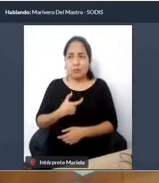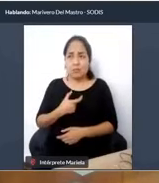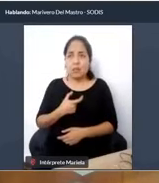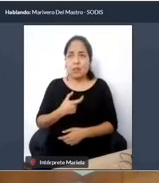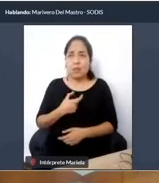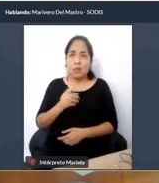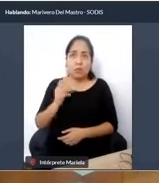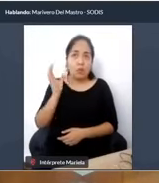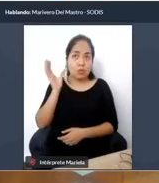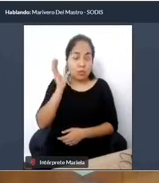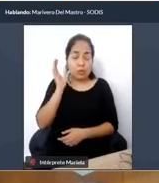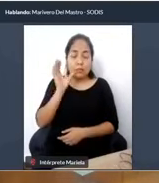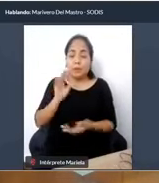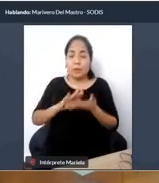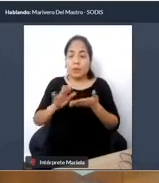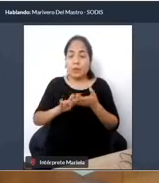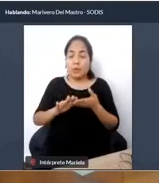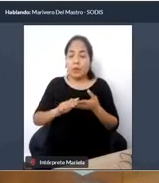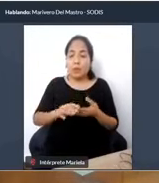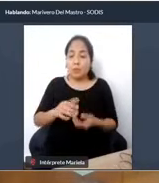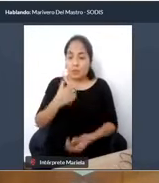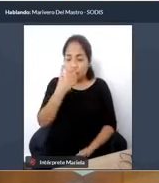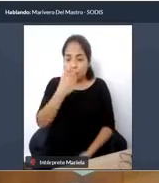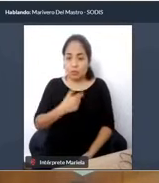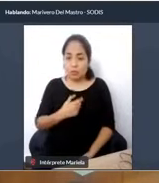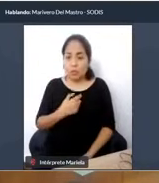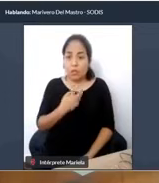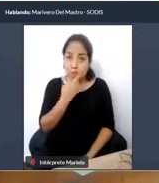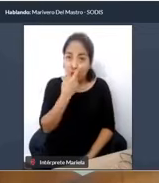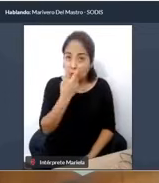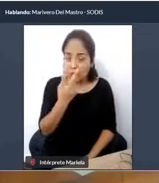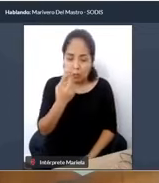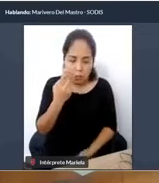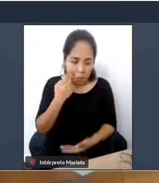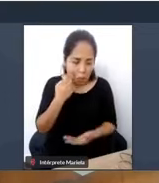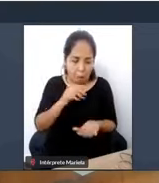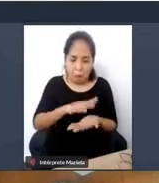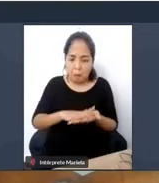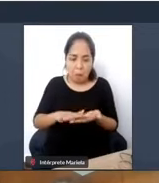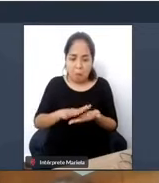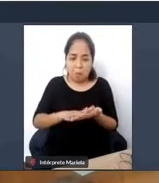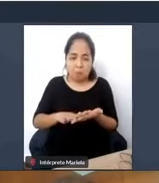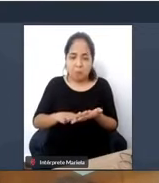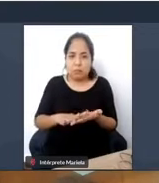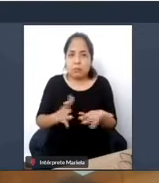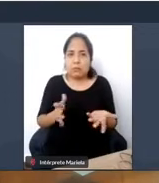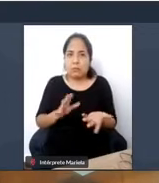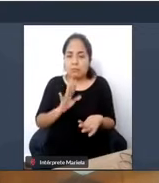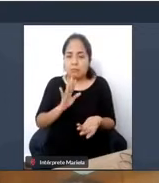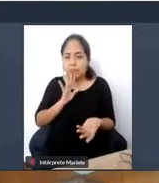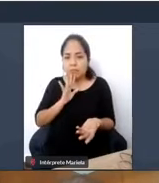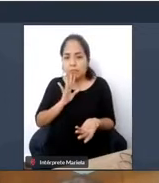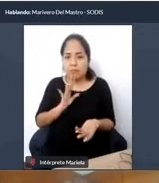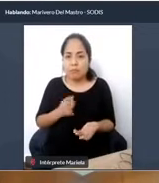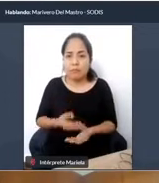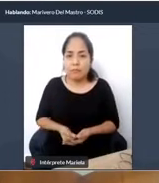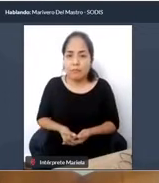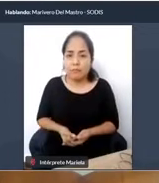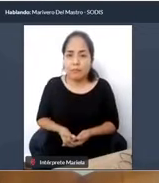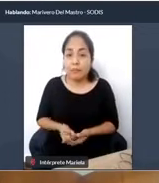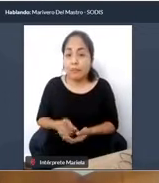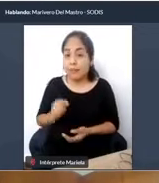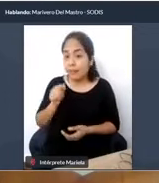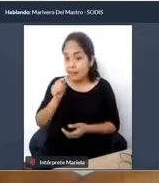que ve y que no conoce el sistema braille no puede acceder a esa información. Y eso es desde el final del video.